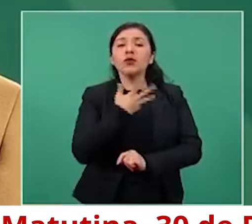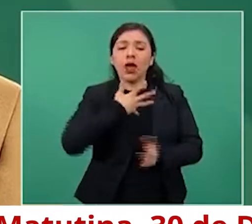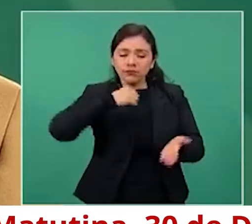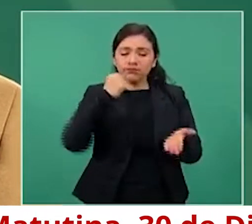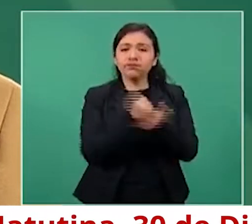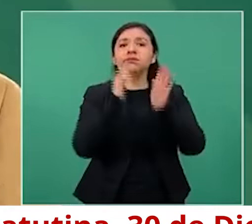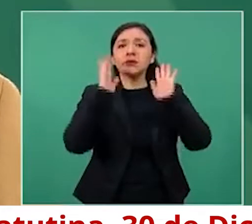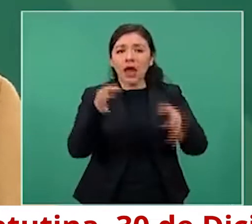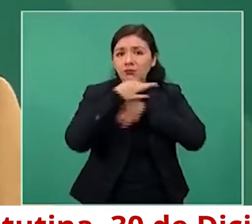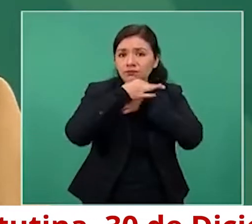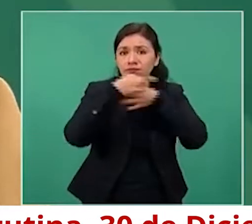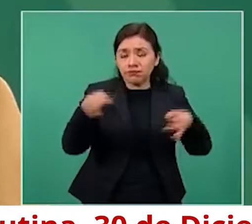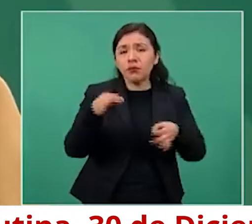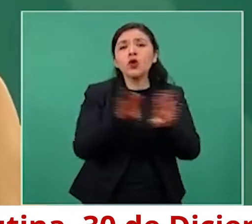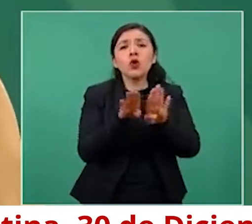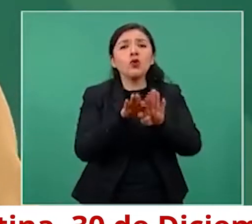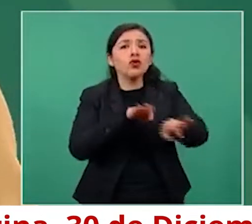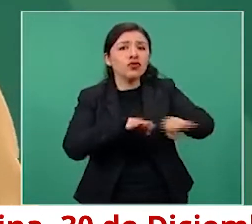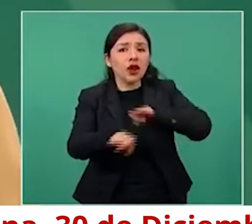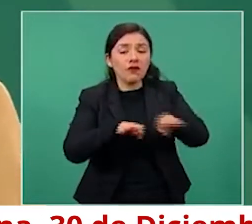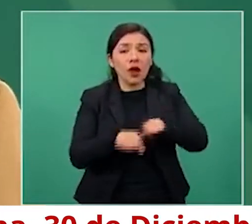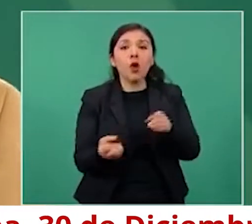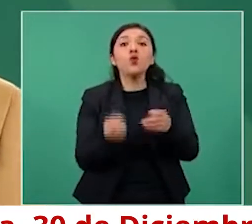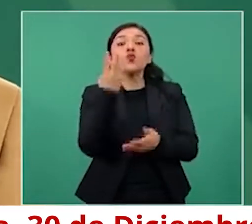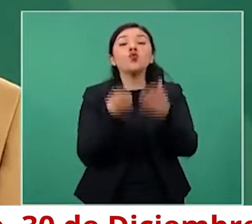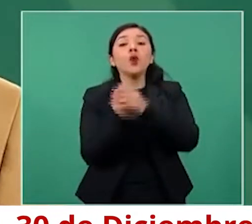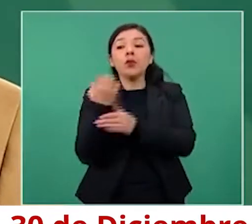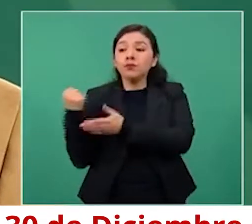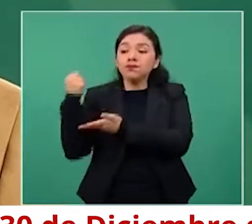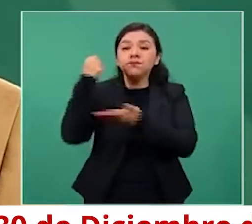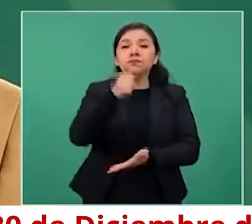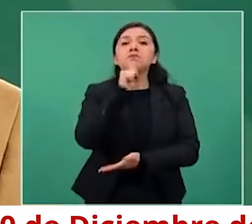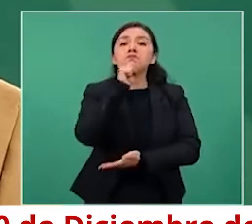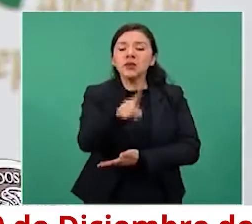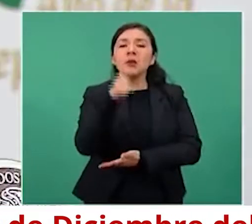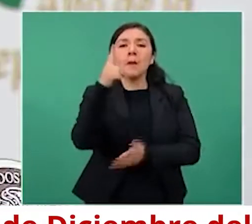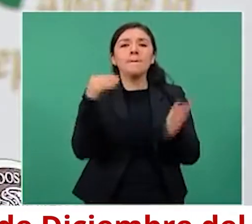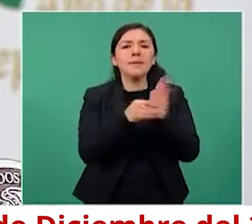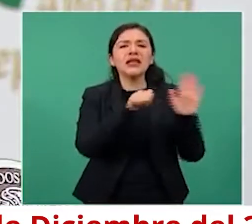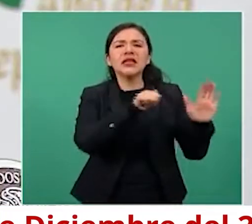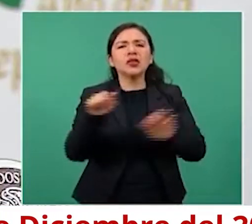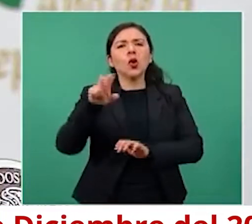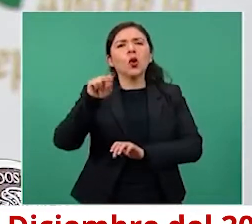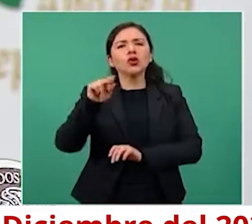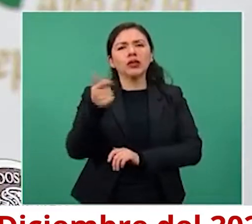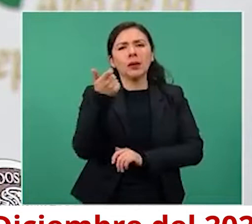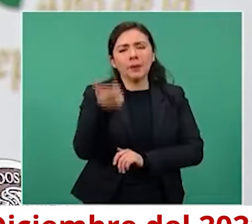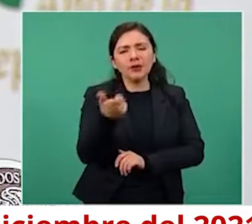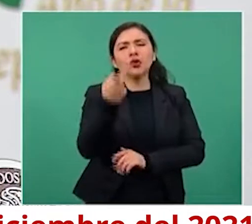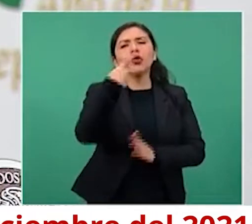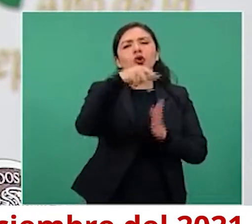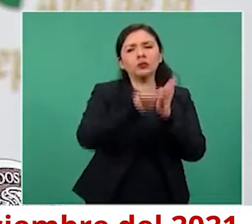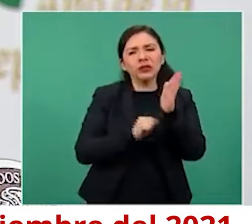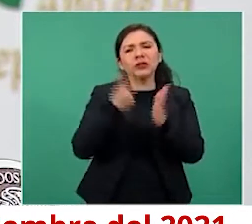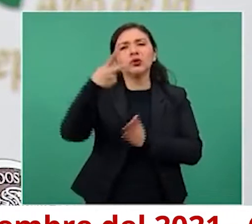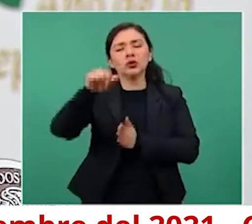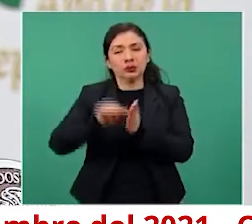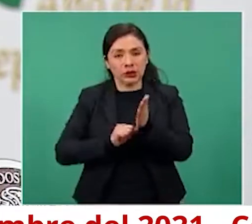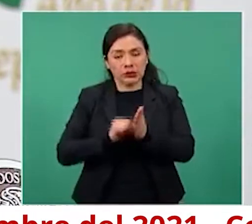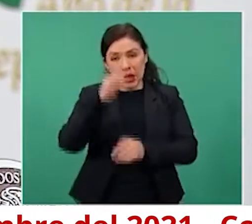aprobado y publicado en nuestras reglas de operación el nuevo monto que será también de 1.680 pesos bimestrales.